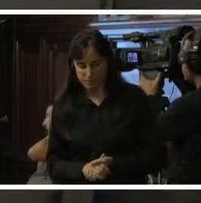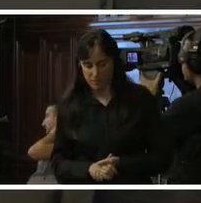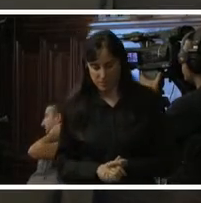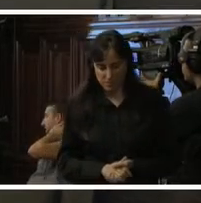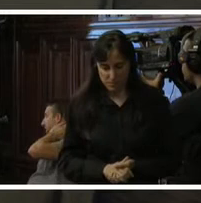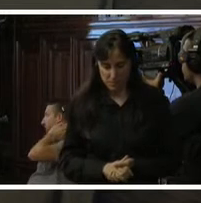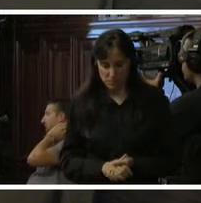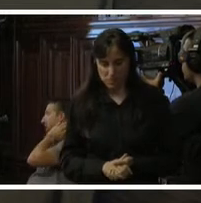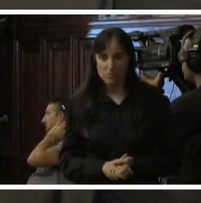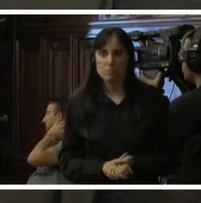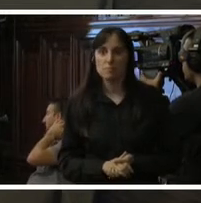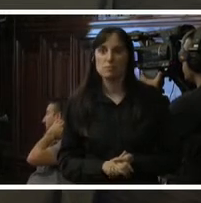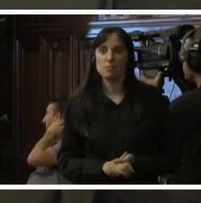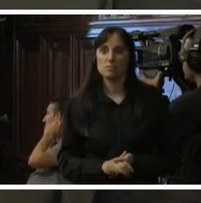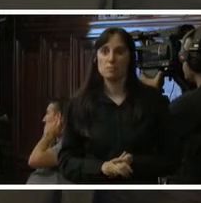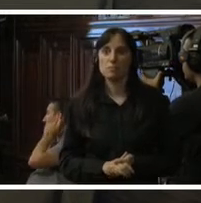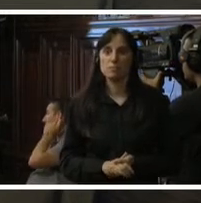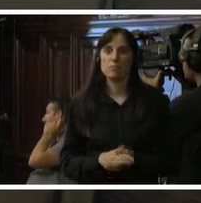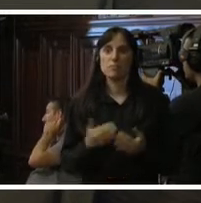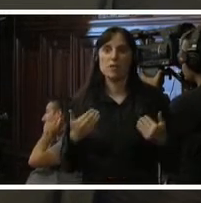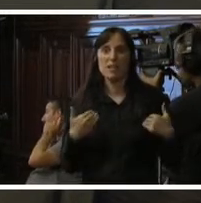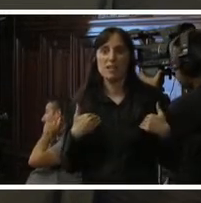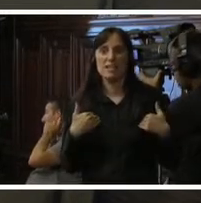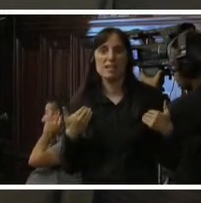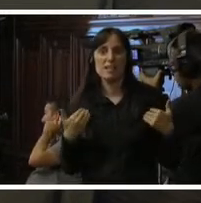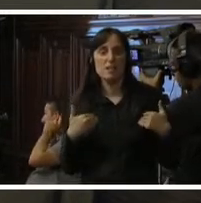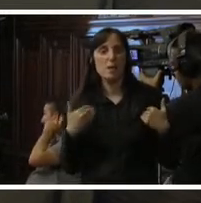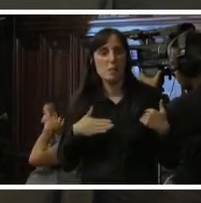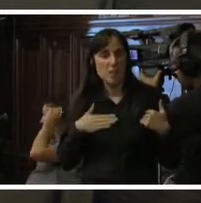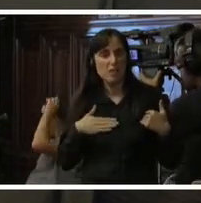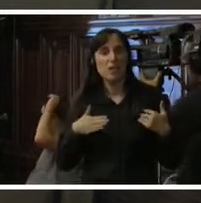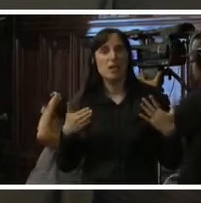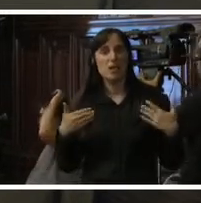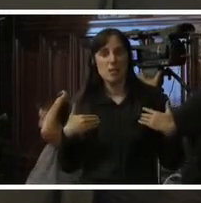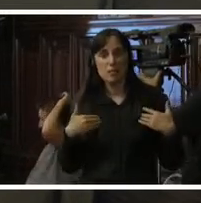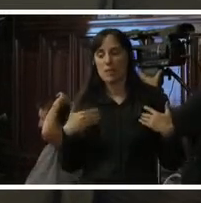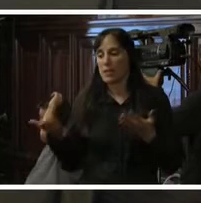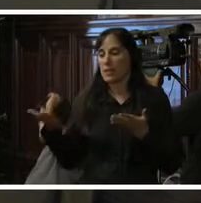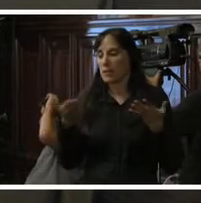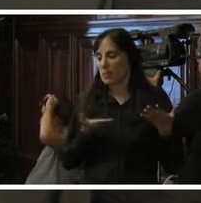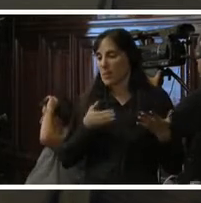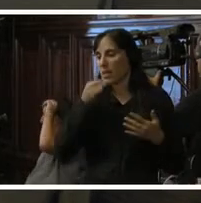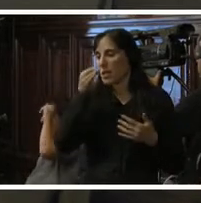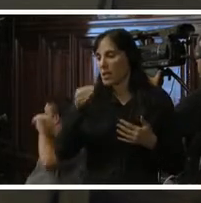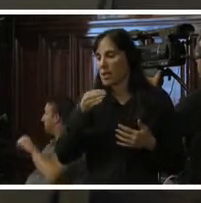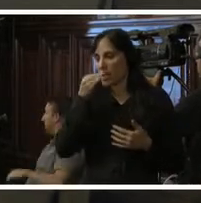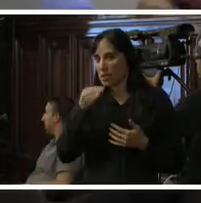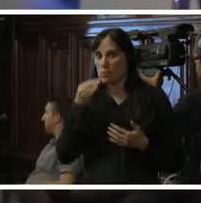Es un placer ahora para mí invitar al relator especial de DESCA.